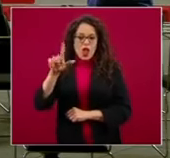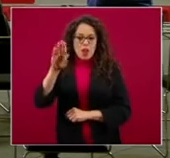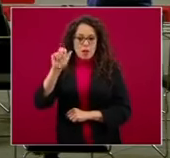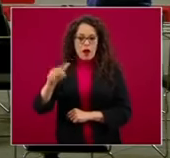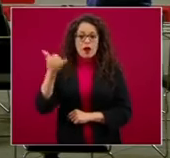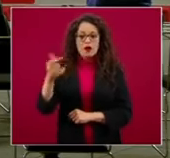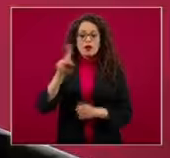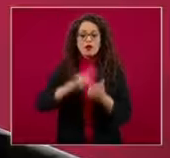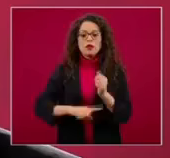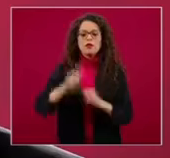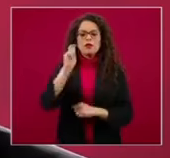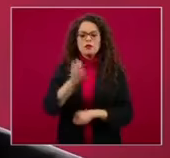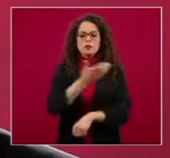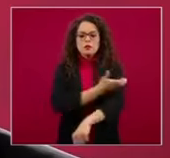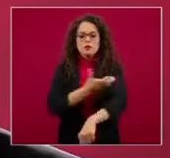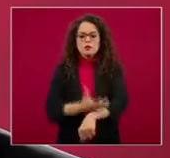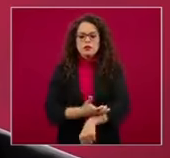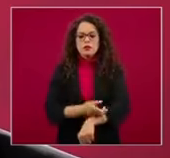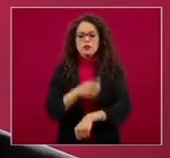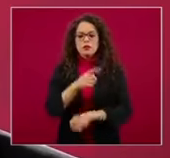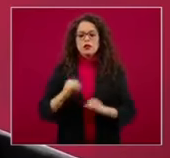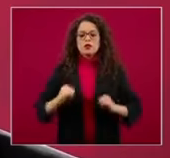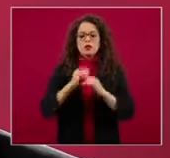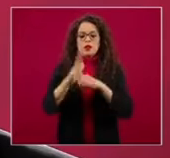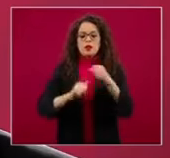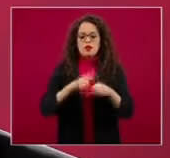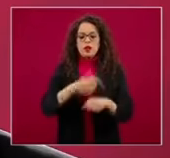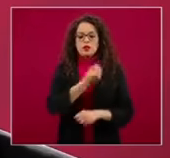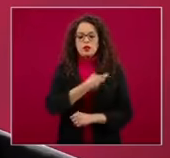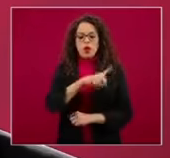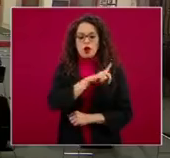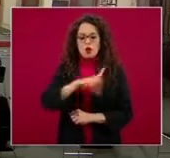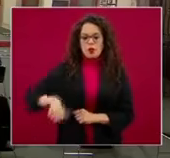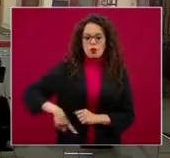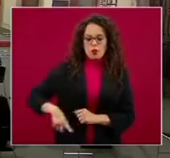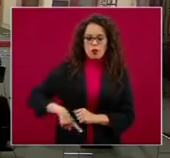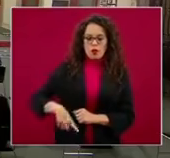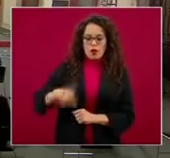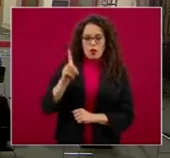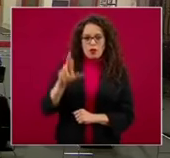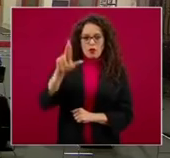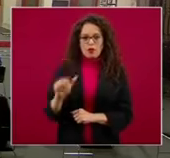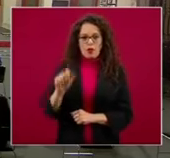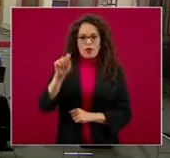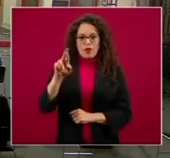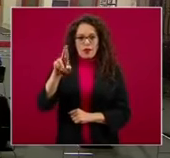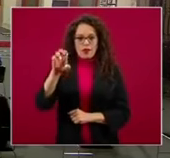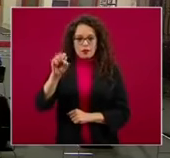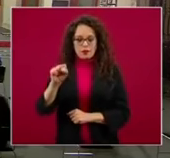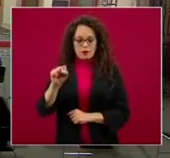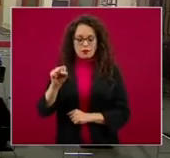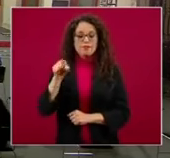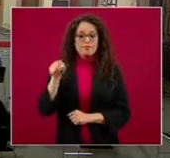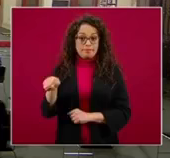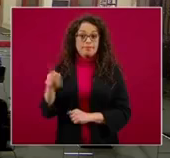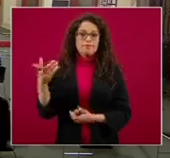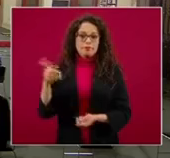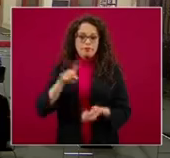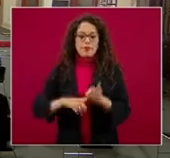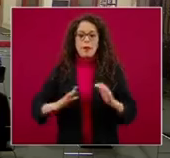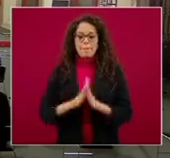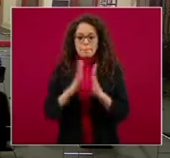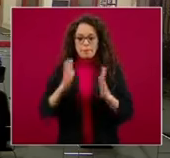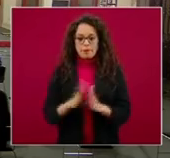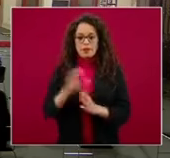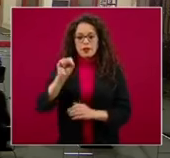Salud Pública. La doctora Teres Llama coordinó, participó el maestro Sergio Bautista